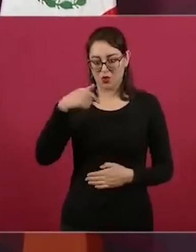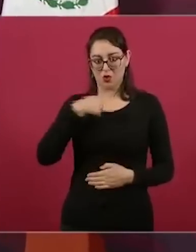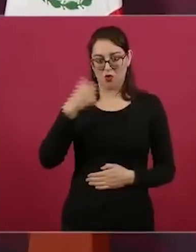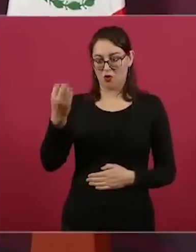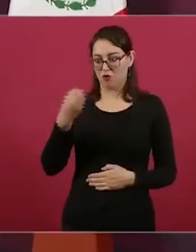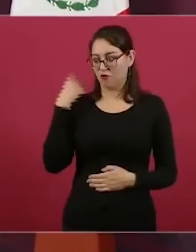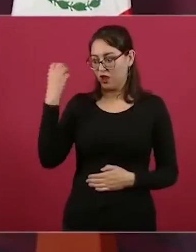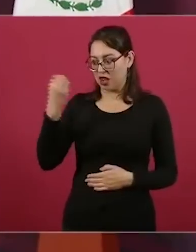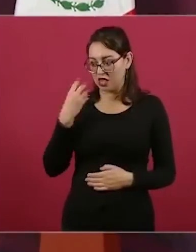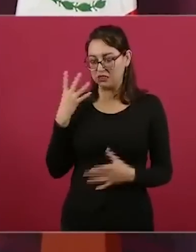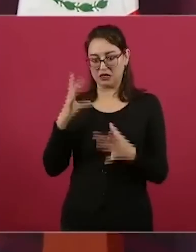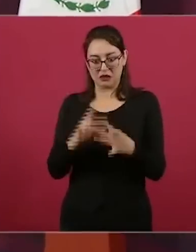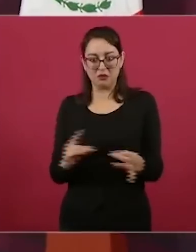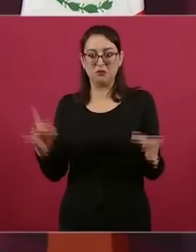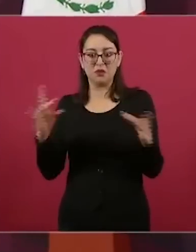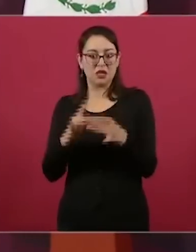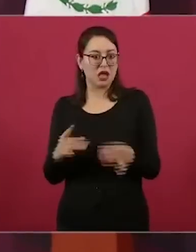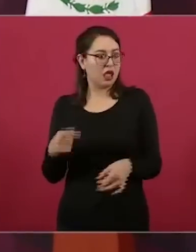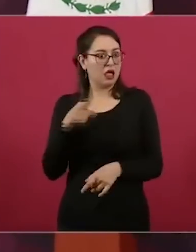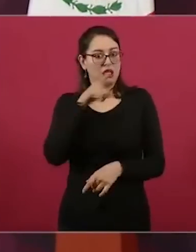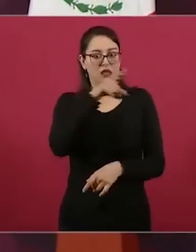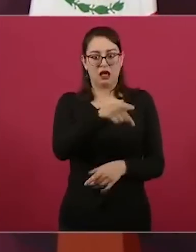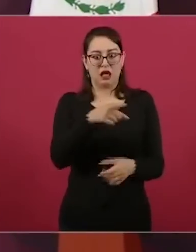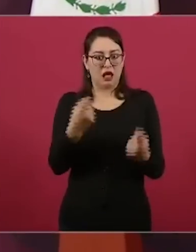hablando, en contra.